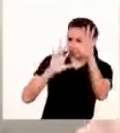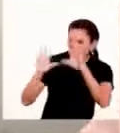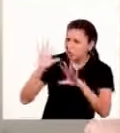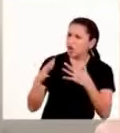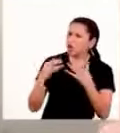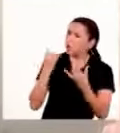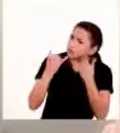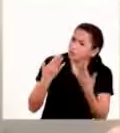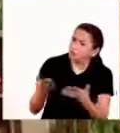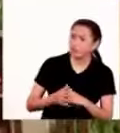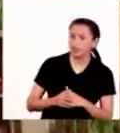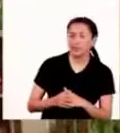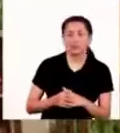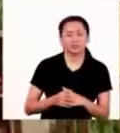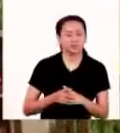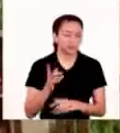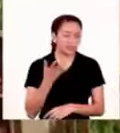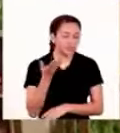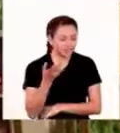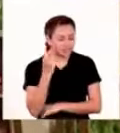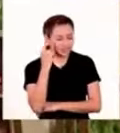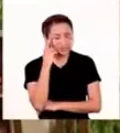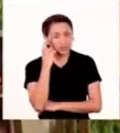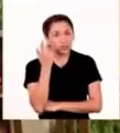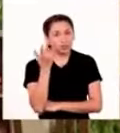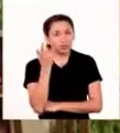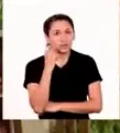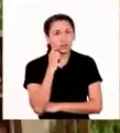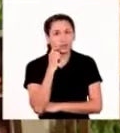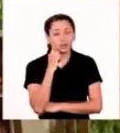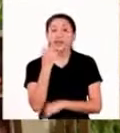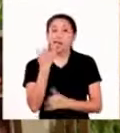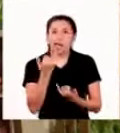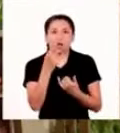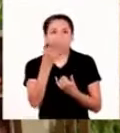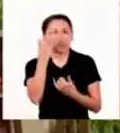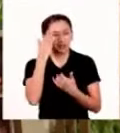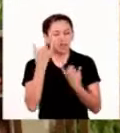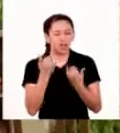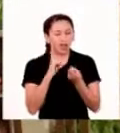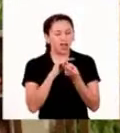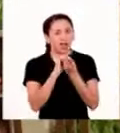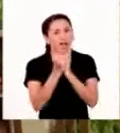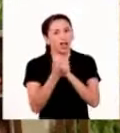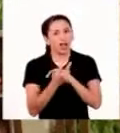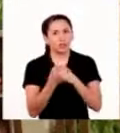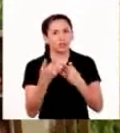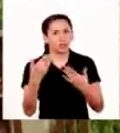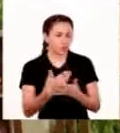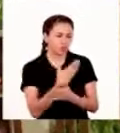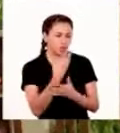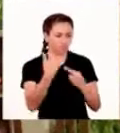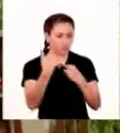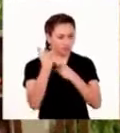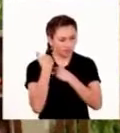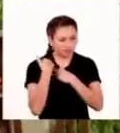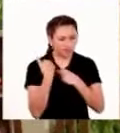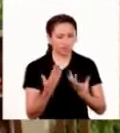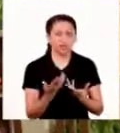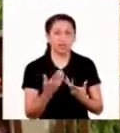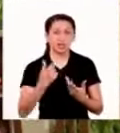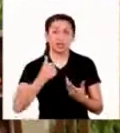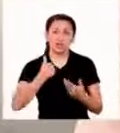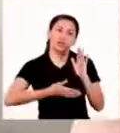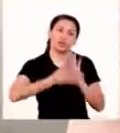preocupado? ¿Qué está pasando? Charito, es que ahora la rutina está cambiando nuevamente. Tenemos nuevas